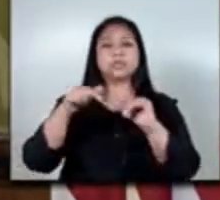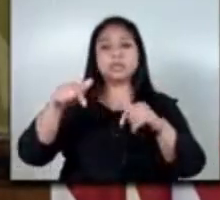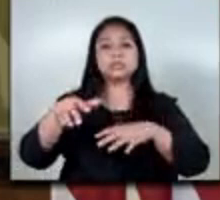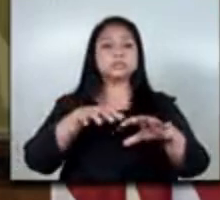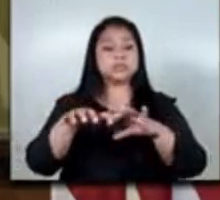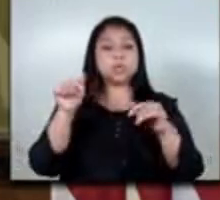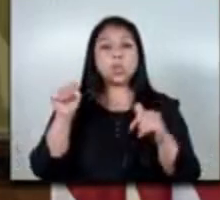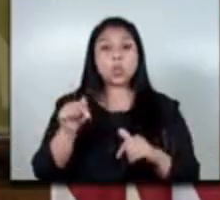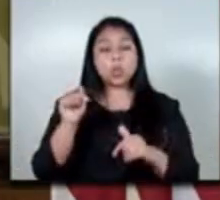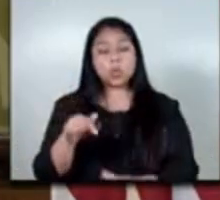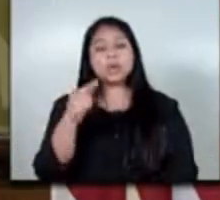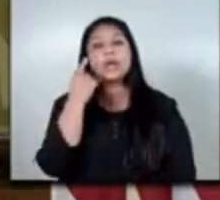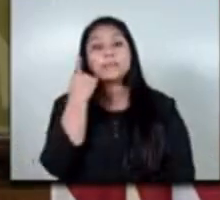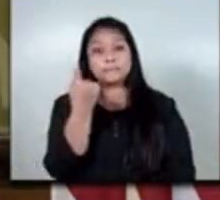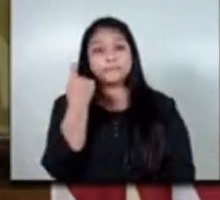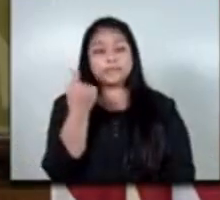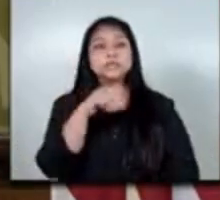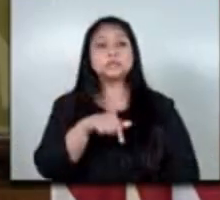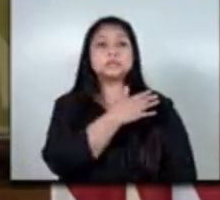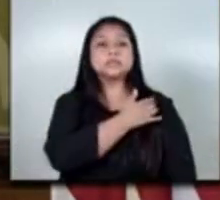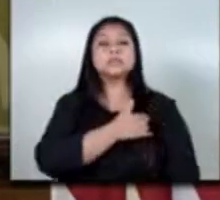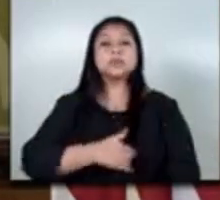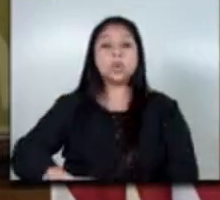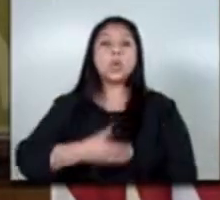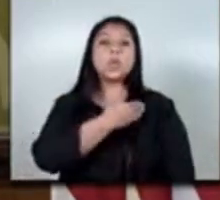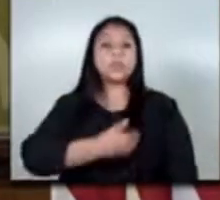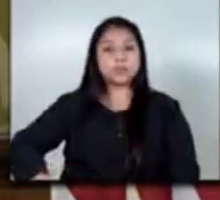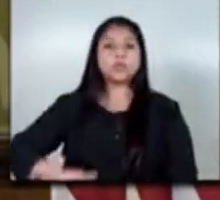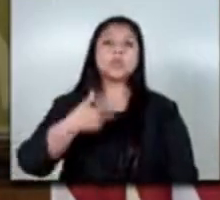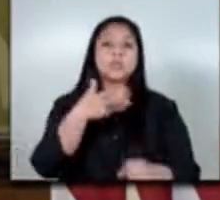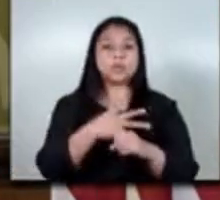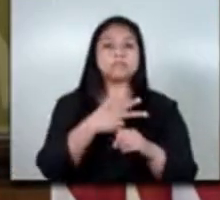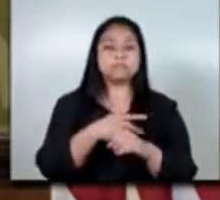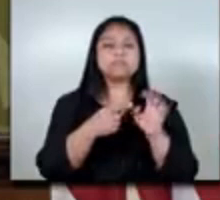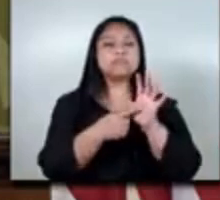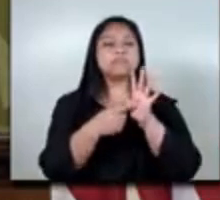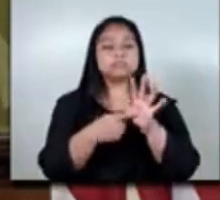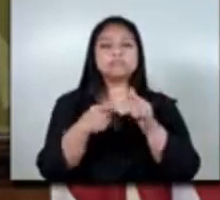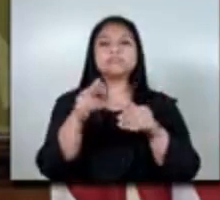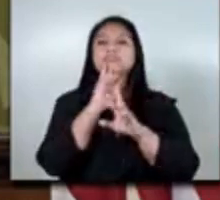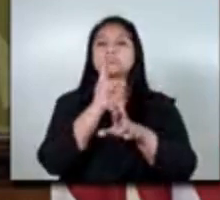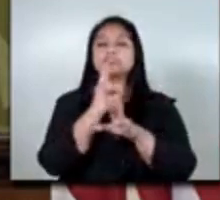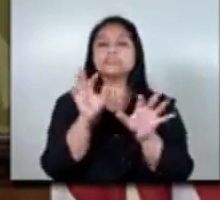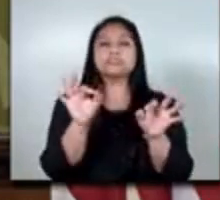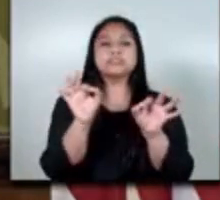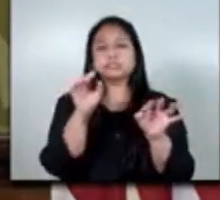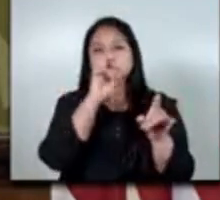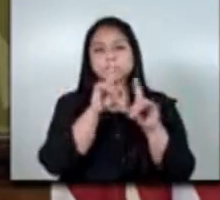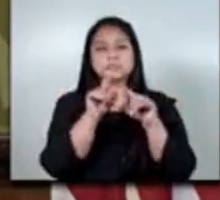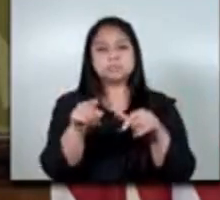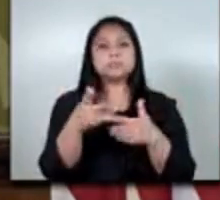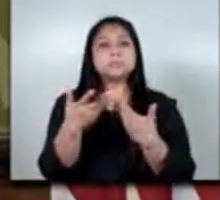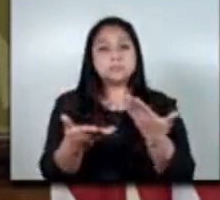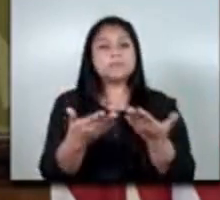hoy en felicitarlos al gobierno de guatemala por los excelentes resultados que se han logrado por el